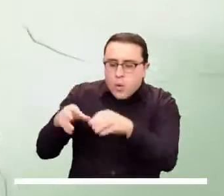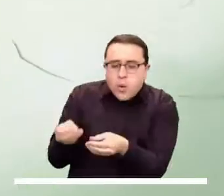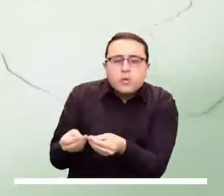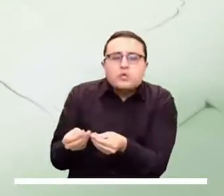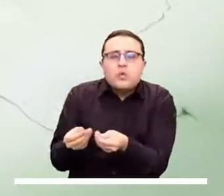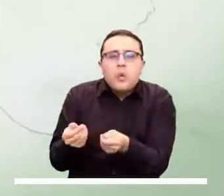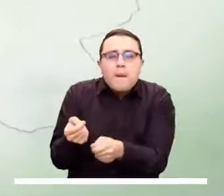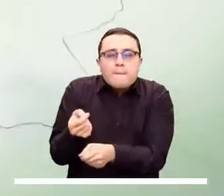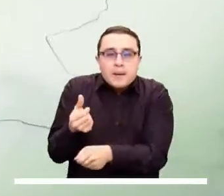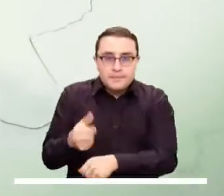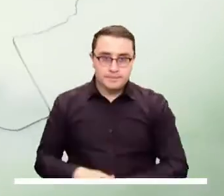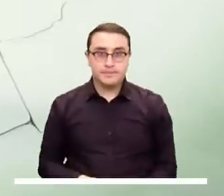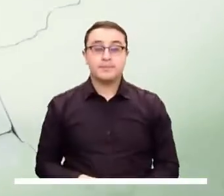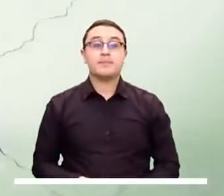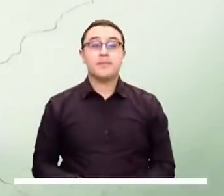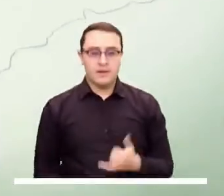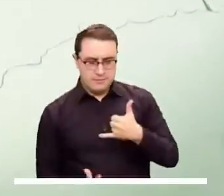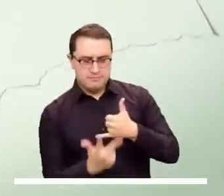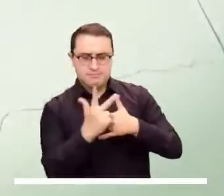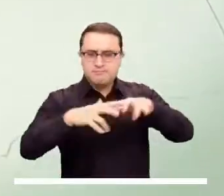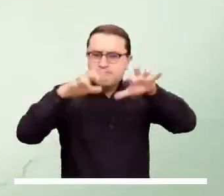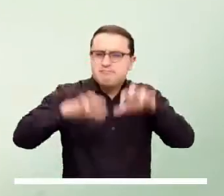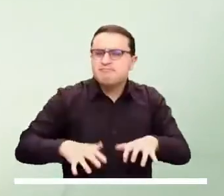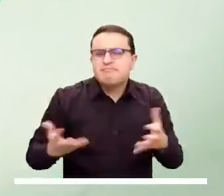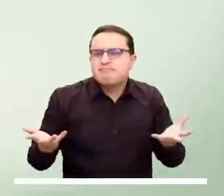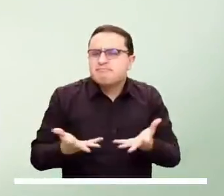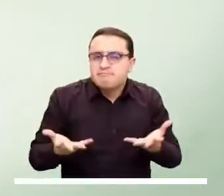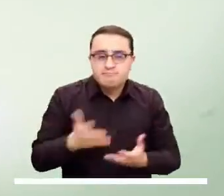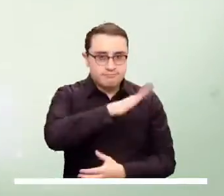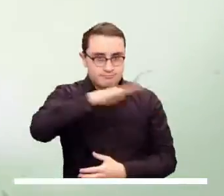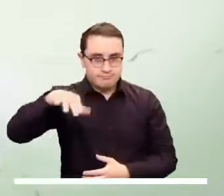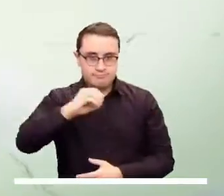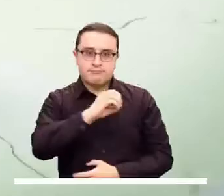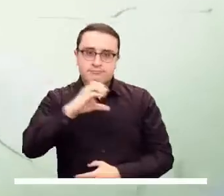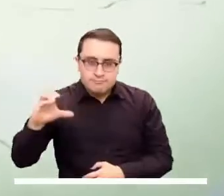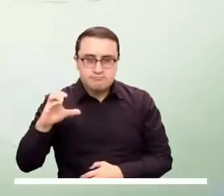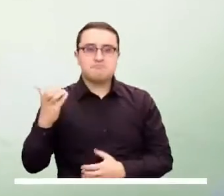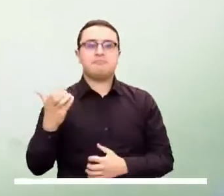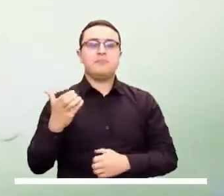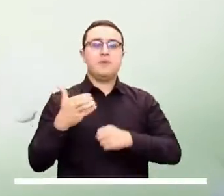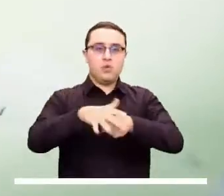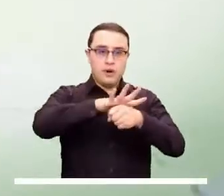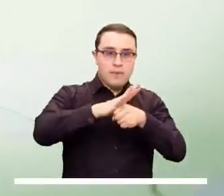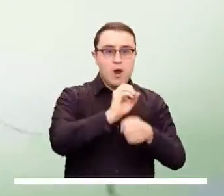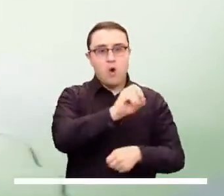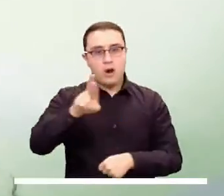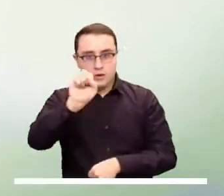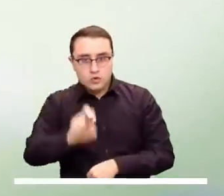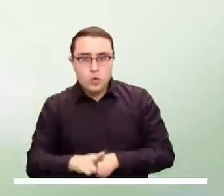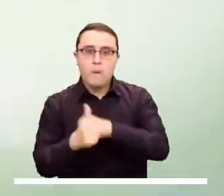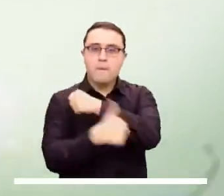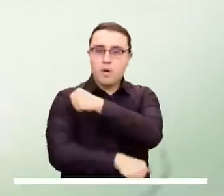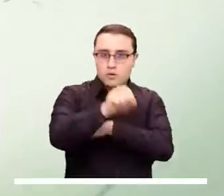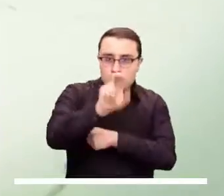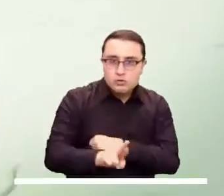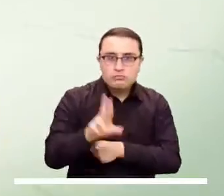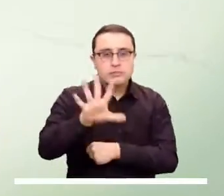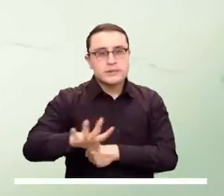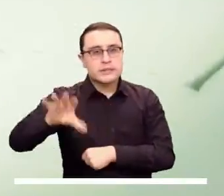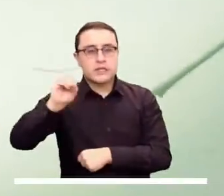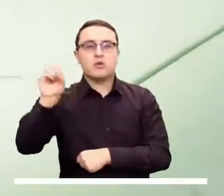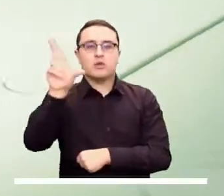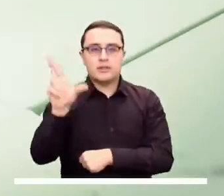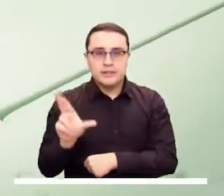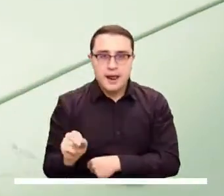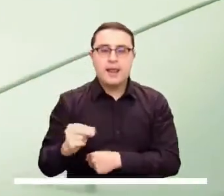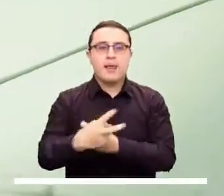centro y norte de la región y ligeras en el sur del Aria. Las lluvias más importantes de los Andes se prevén en el occidente de Antioquia,